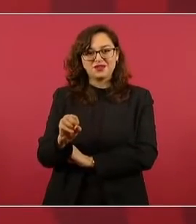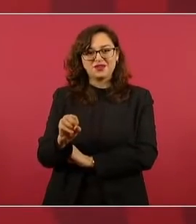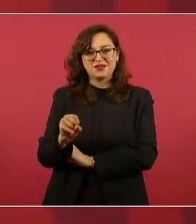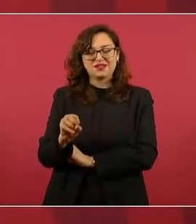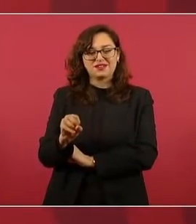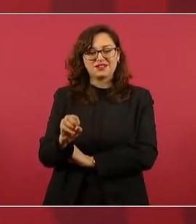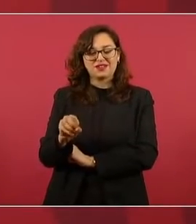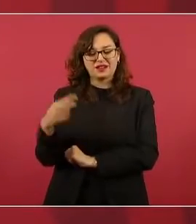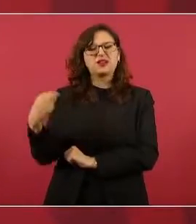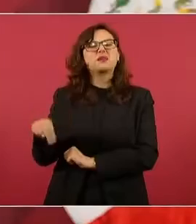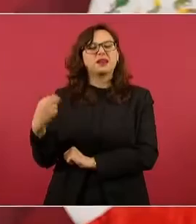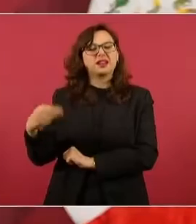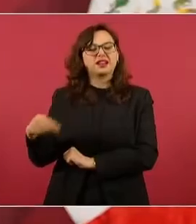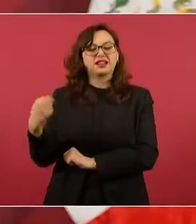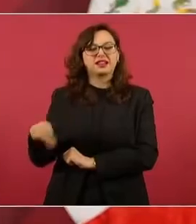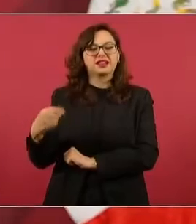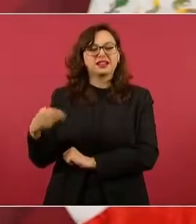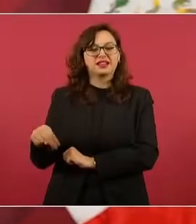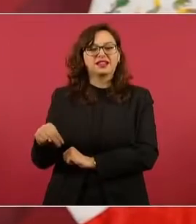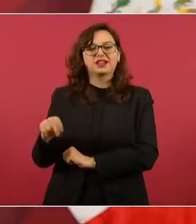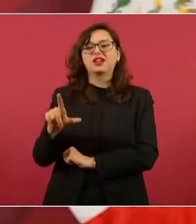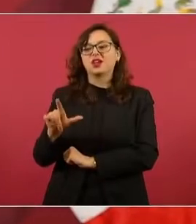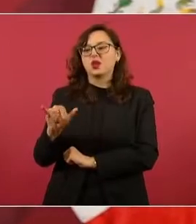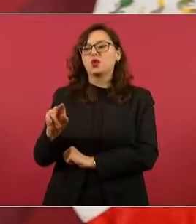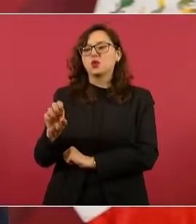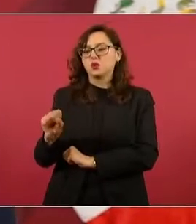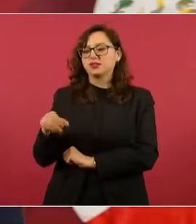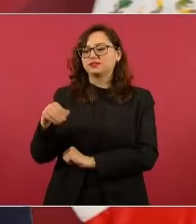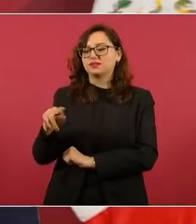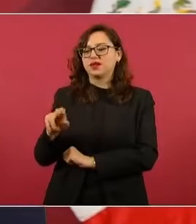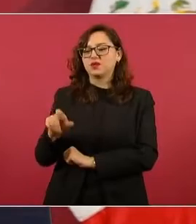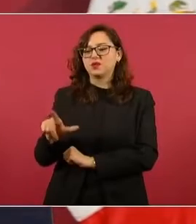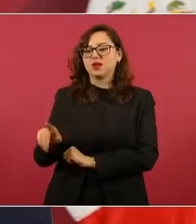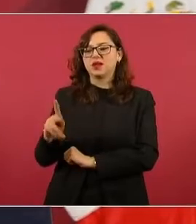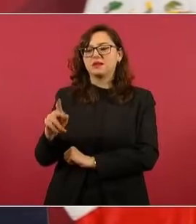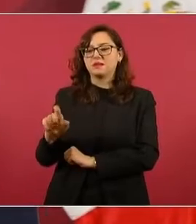¿Cómo se llama? Luis Manuel Pelayo, gracias.